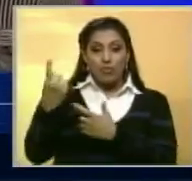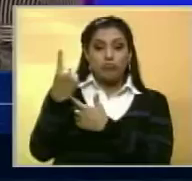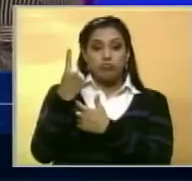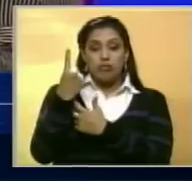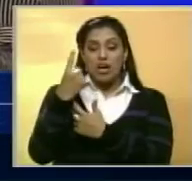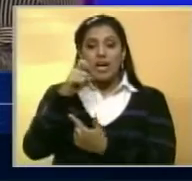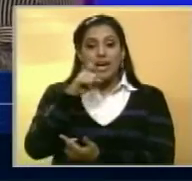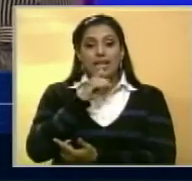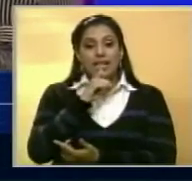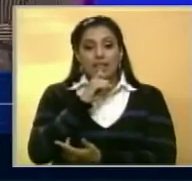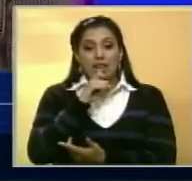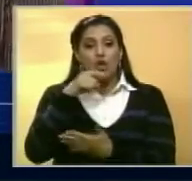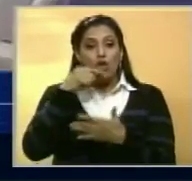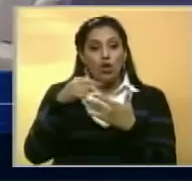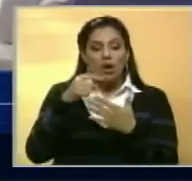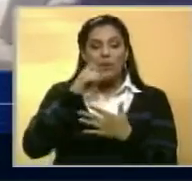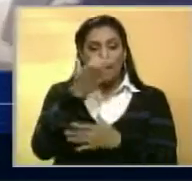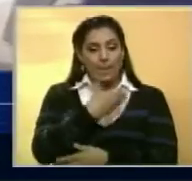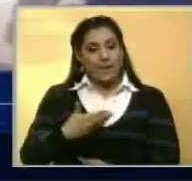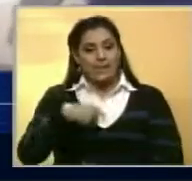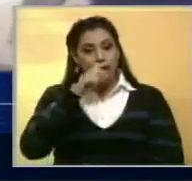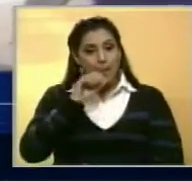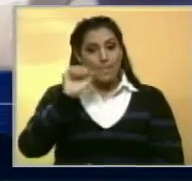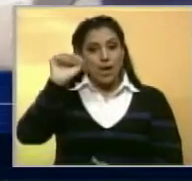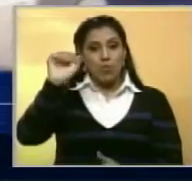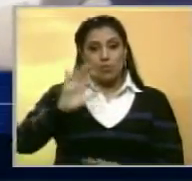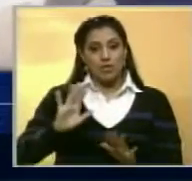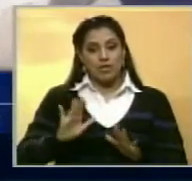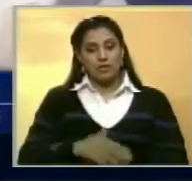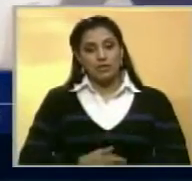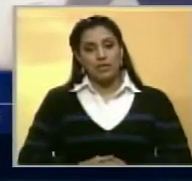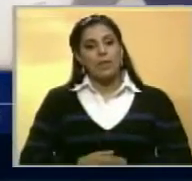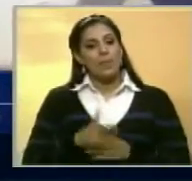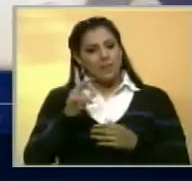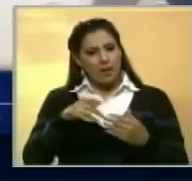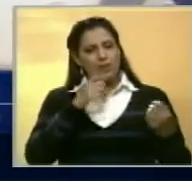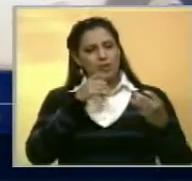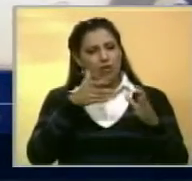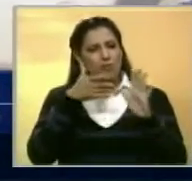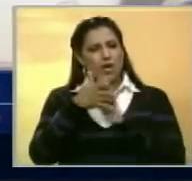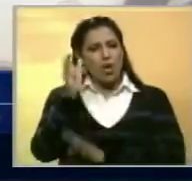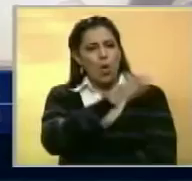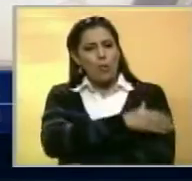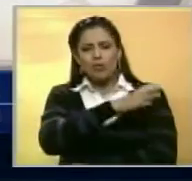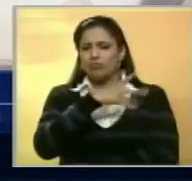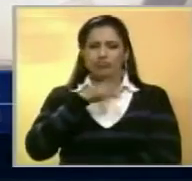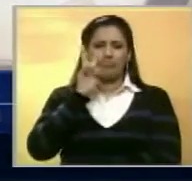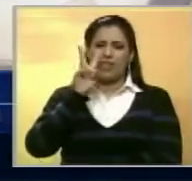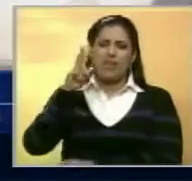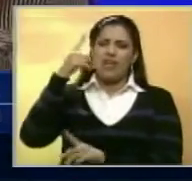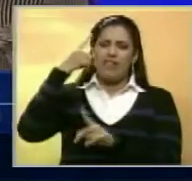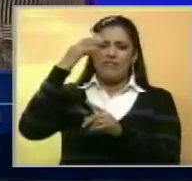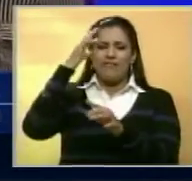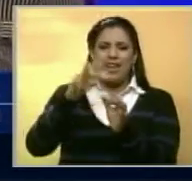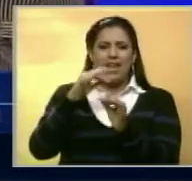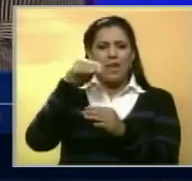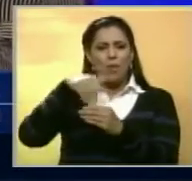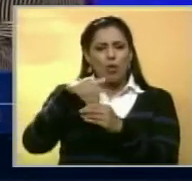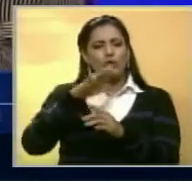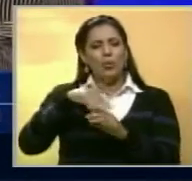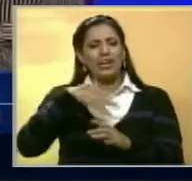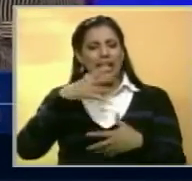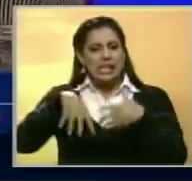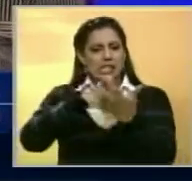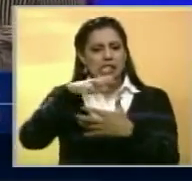llamar a invocar esa carta es el presidente Nicolás Maduro. Rodríguez también dijo que la oposición no cree en el referéndum revocatorio porque